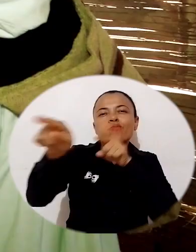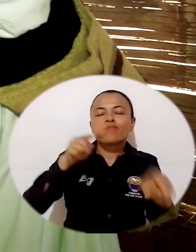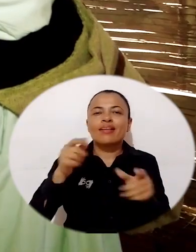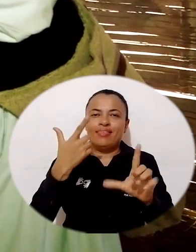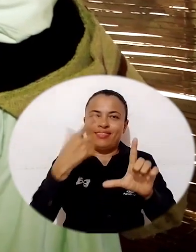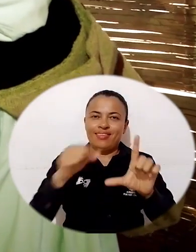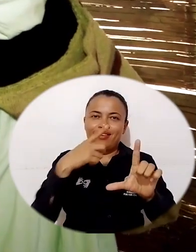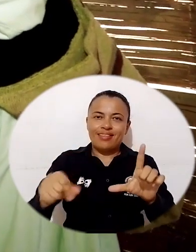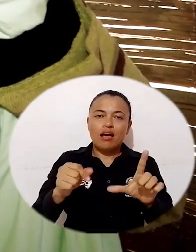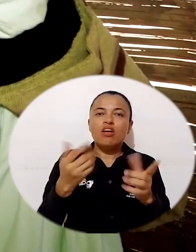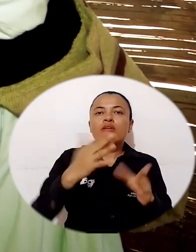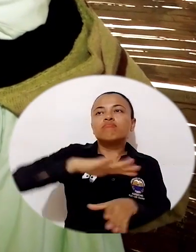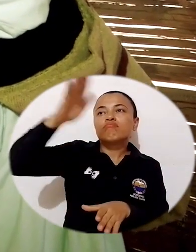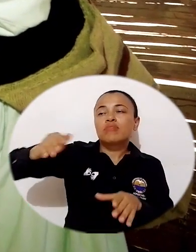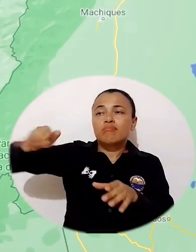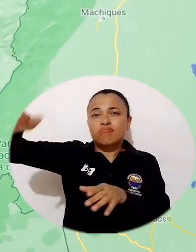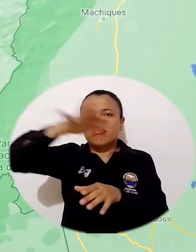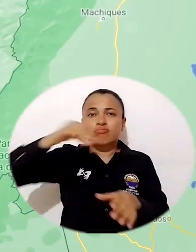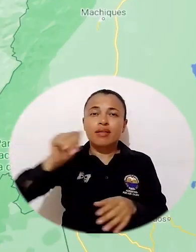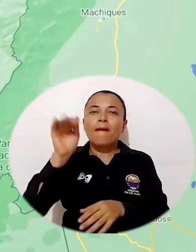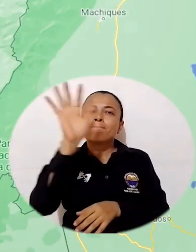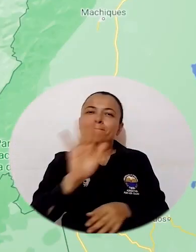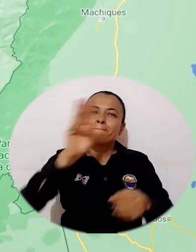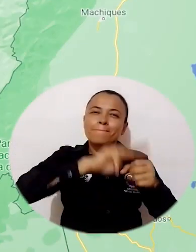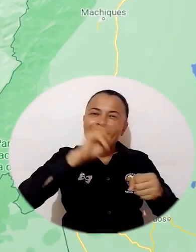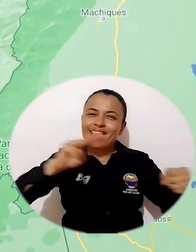comunidades desde la Sierra Nevada hasta el sur del Magdalena.